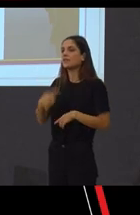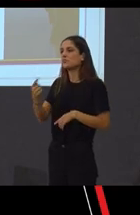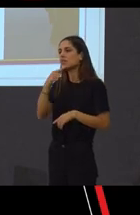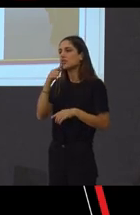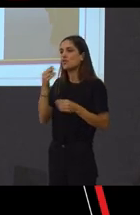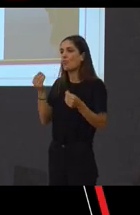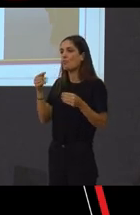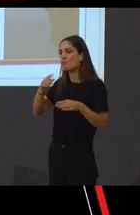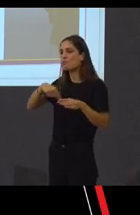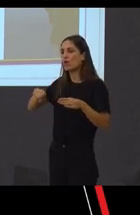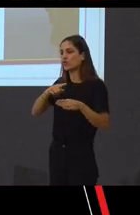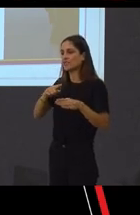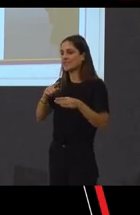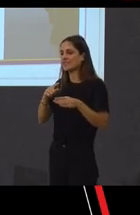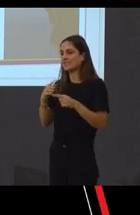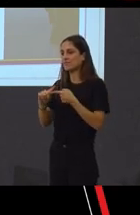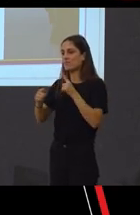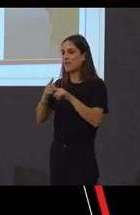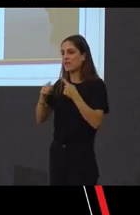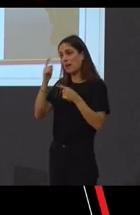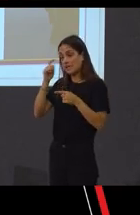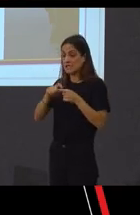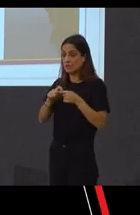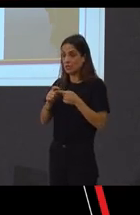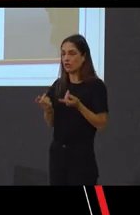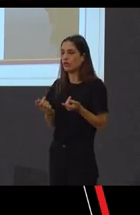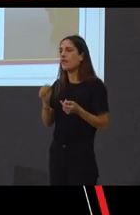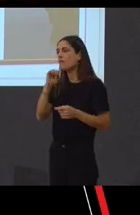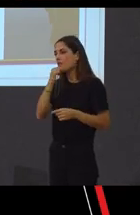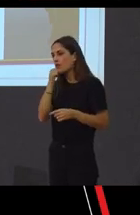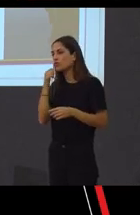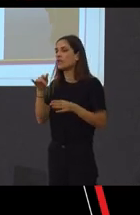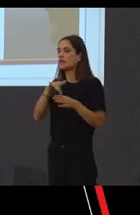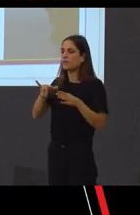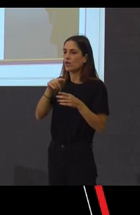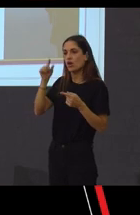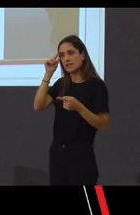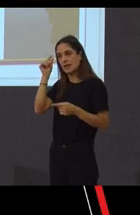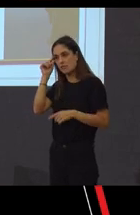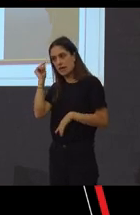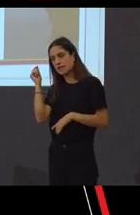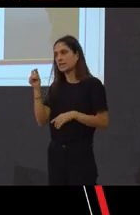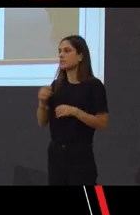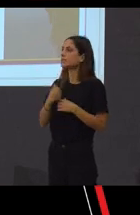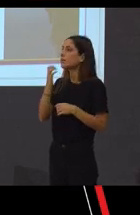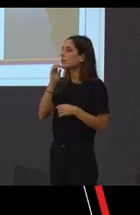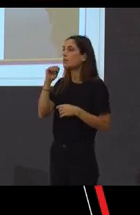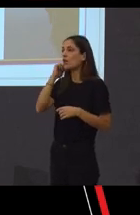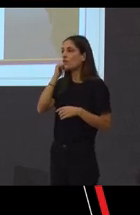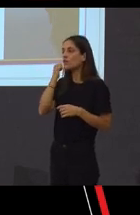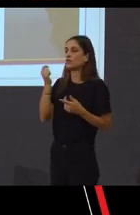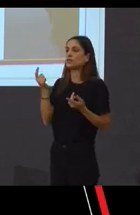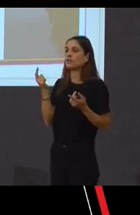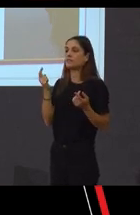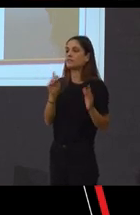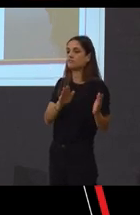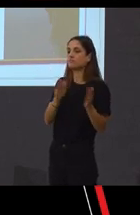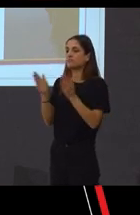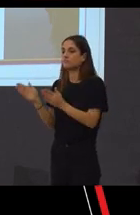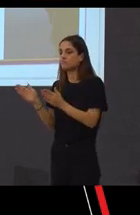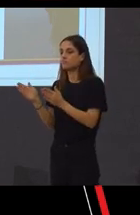postres medievales. Frutas, filloas e almendras. Fruta, filloas,